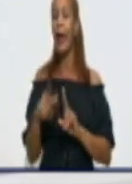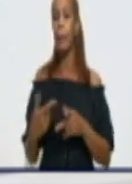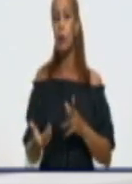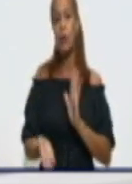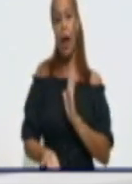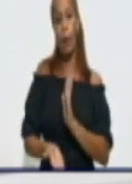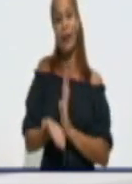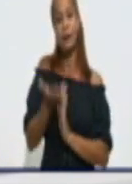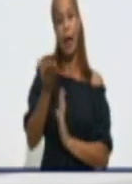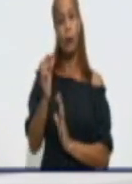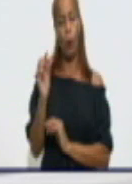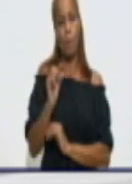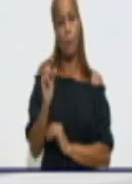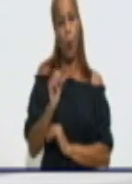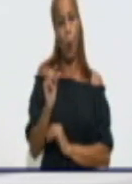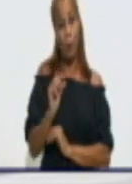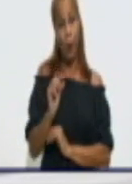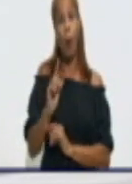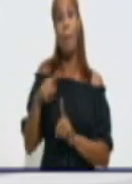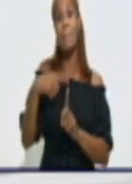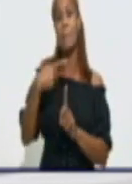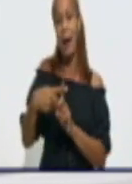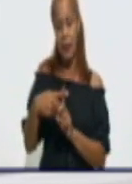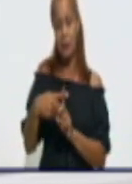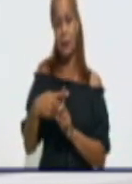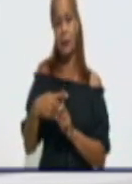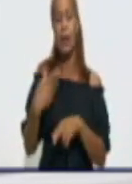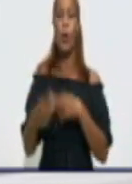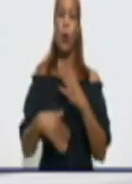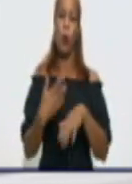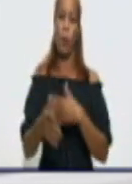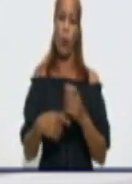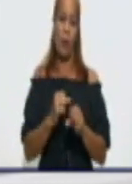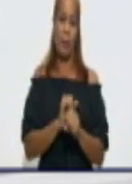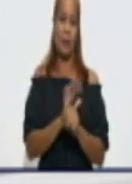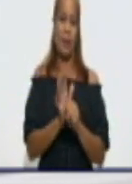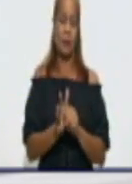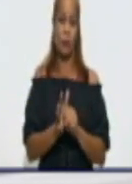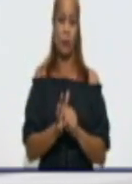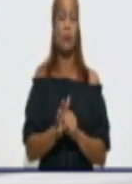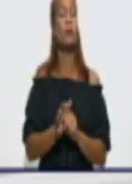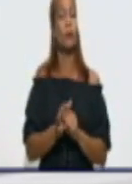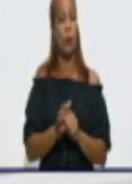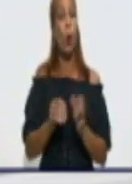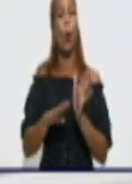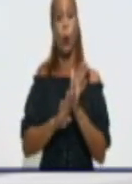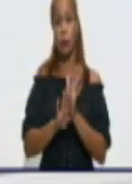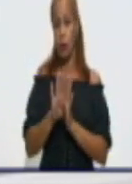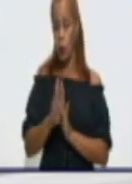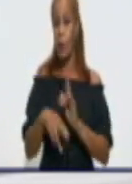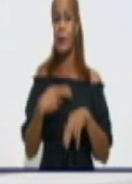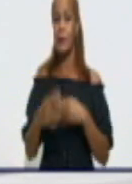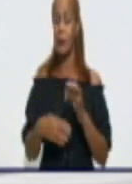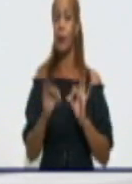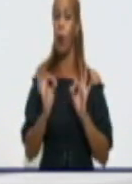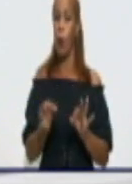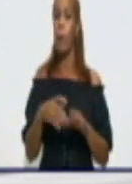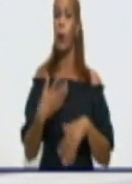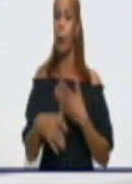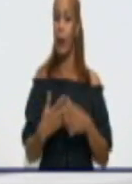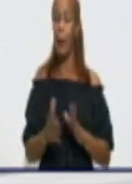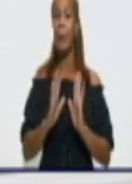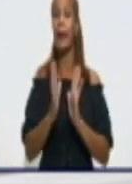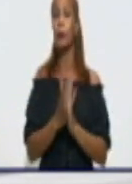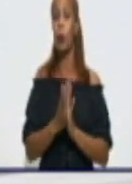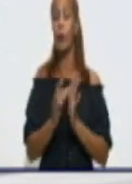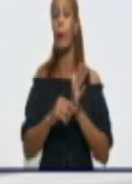de casos, sí sigue siendo un problema para la provincia la transmisión de la COVID. Seguimos